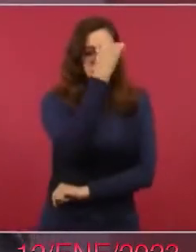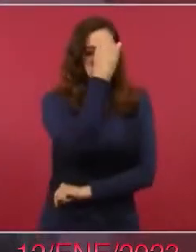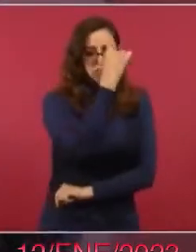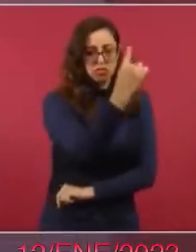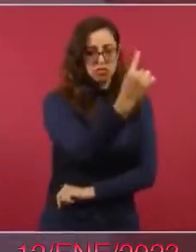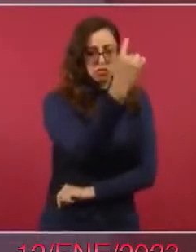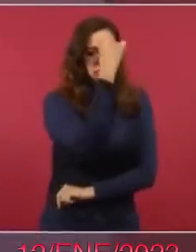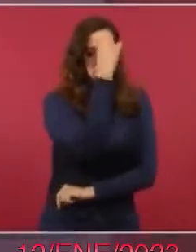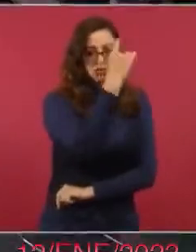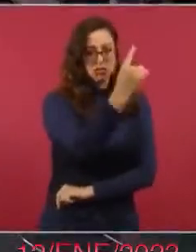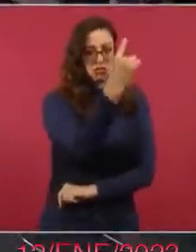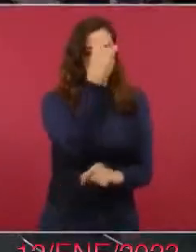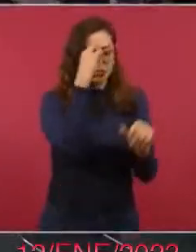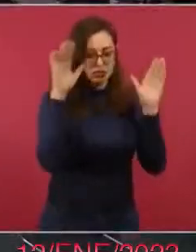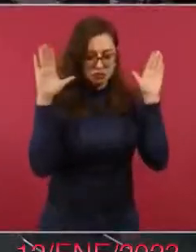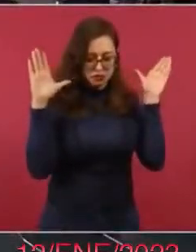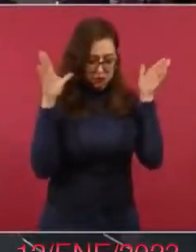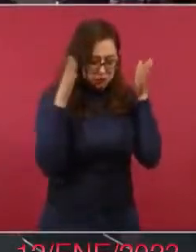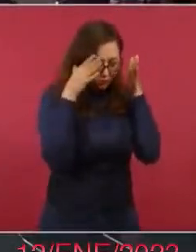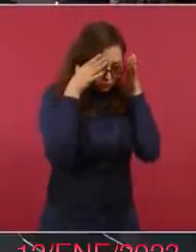todo se veía normal